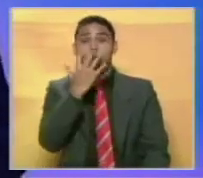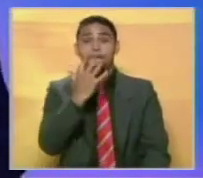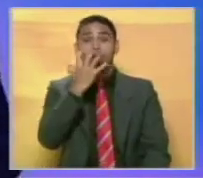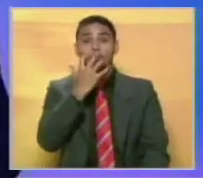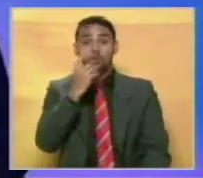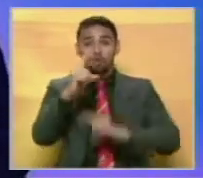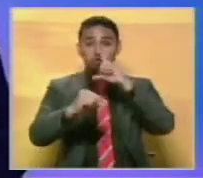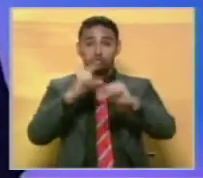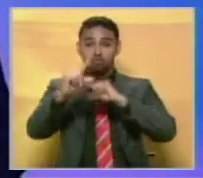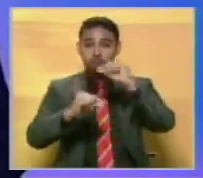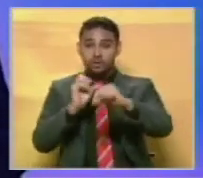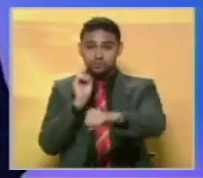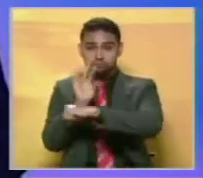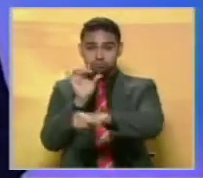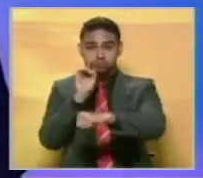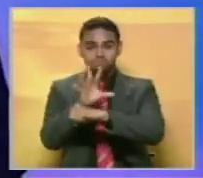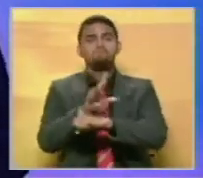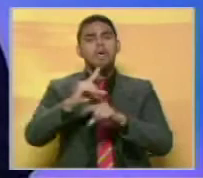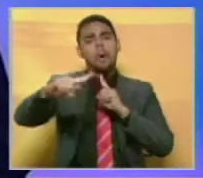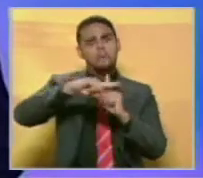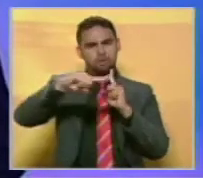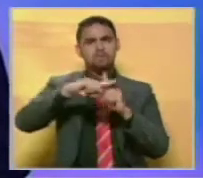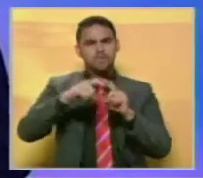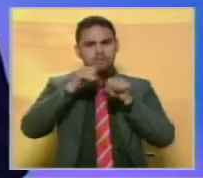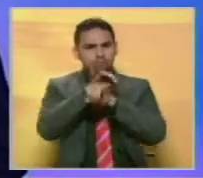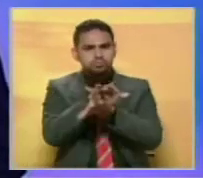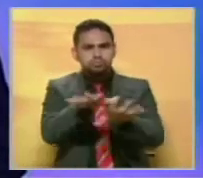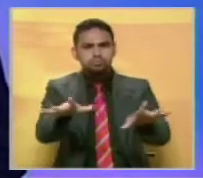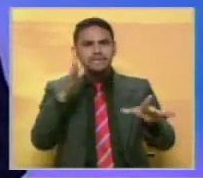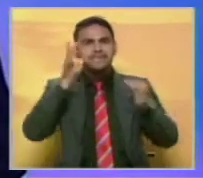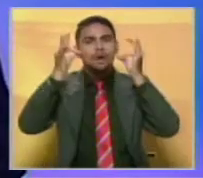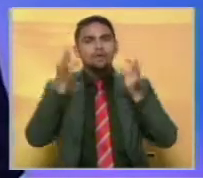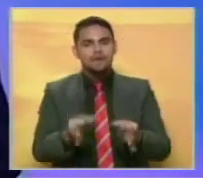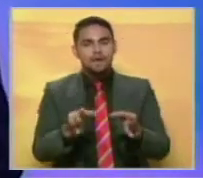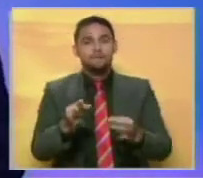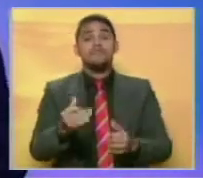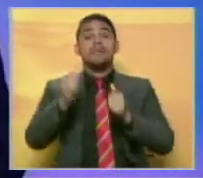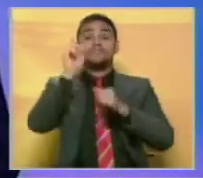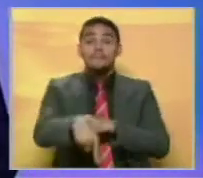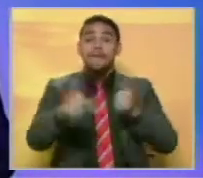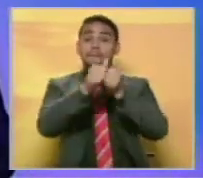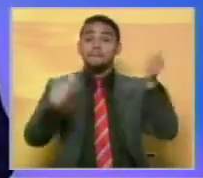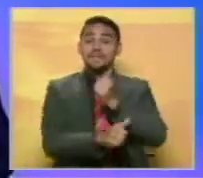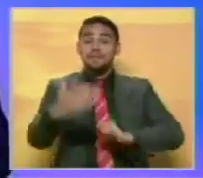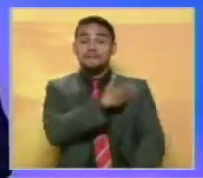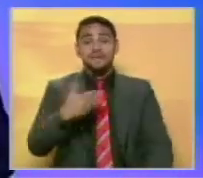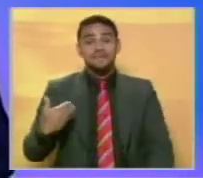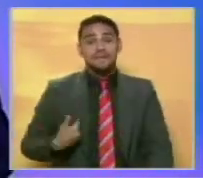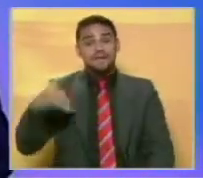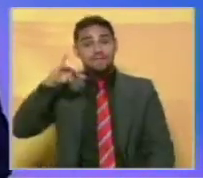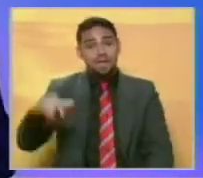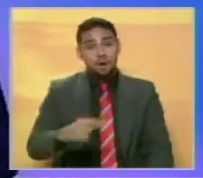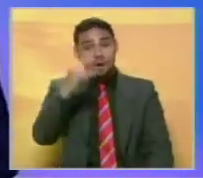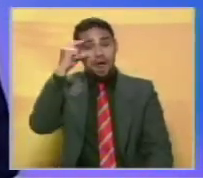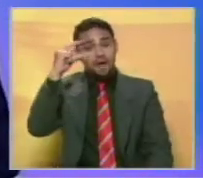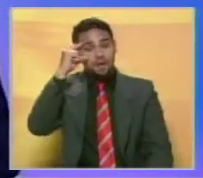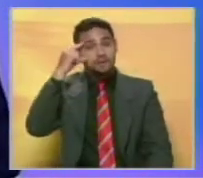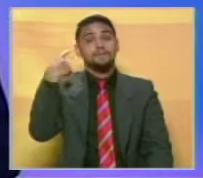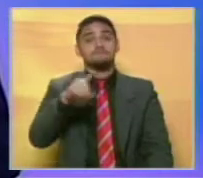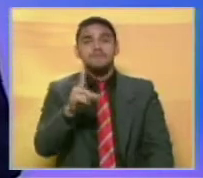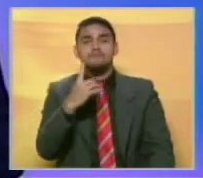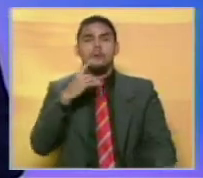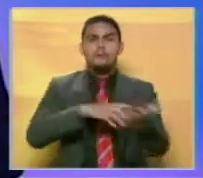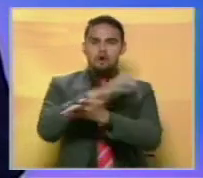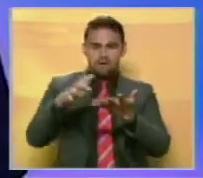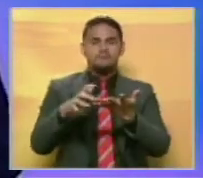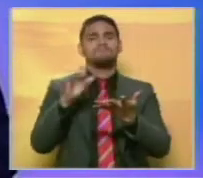cuenta en Twitter, calificó de positivo el despliegue. Por su parte, el vicepresidente Arreaza aseguró que pese a las críticas, el patrullaje